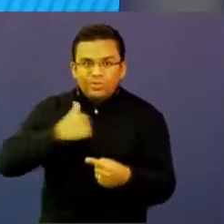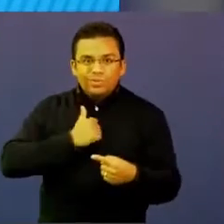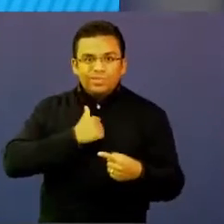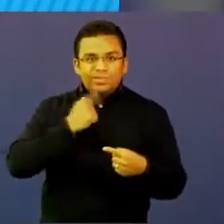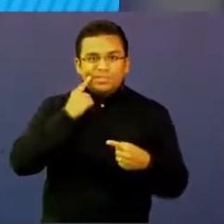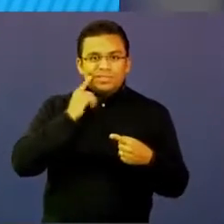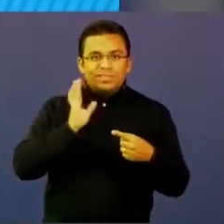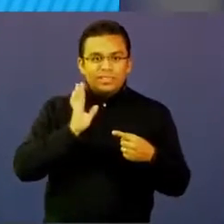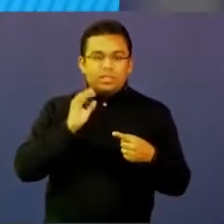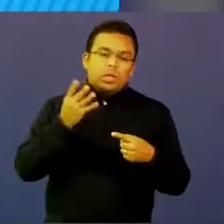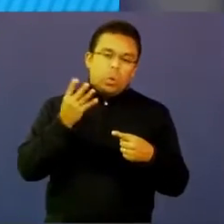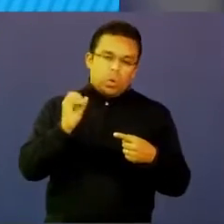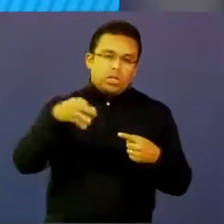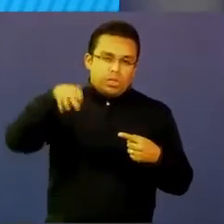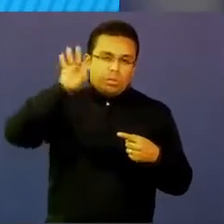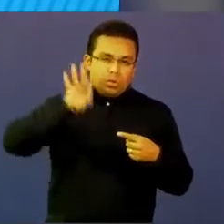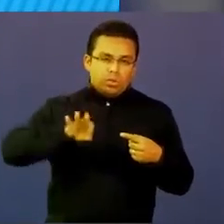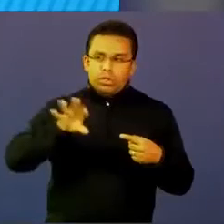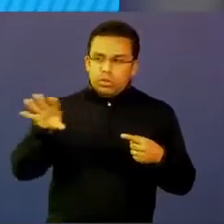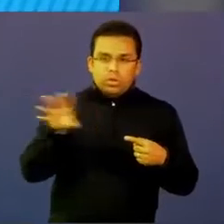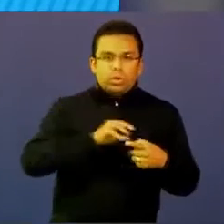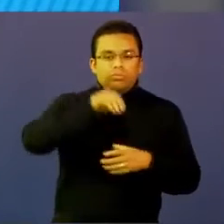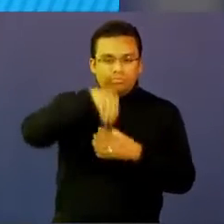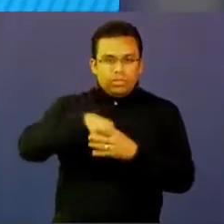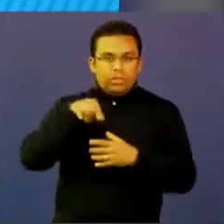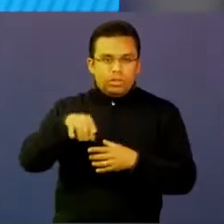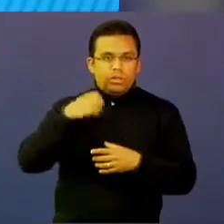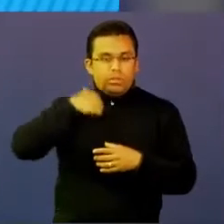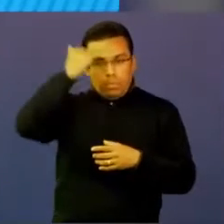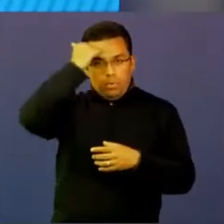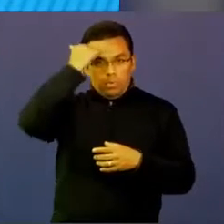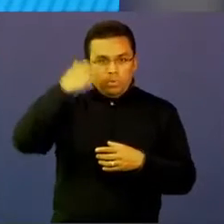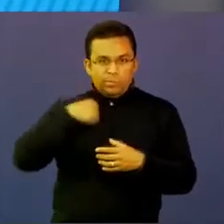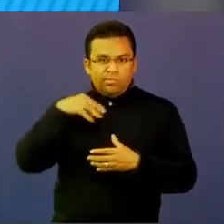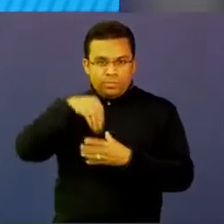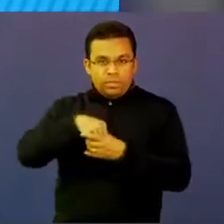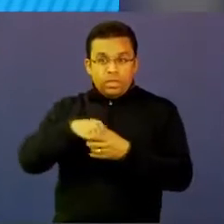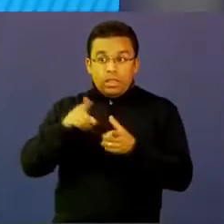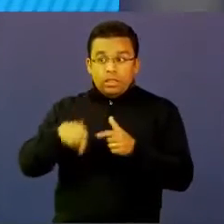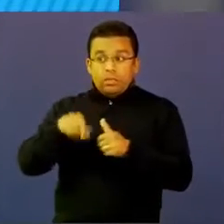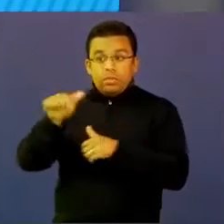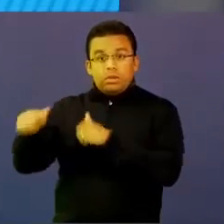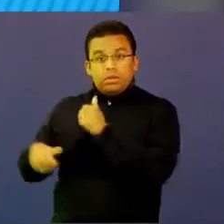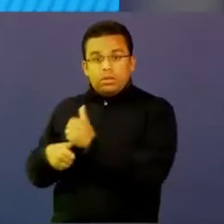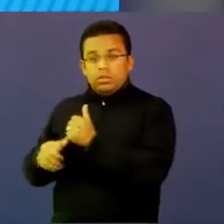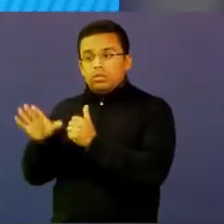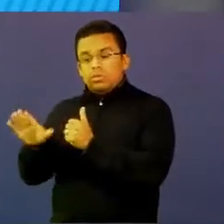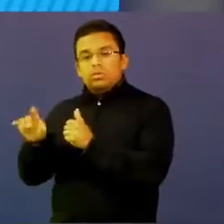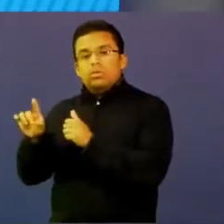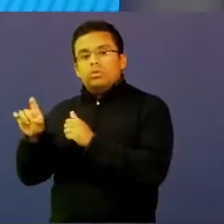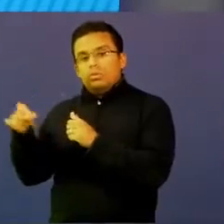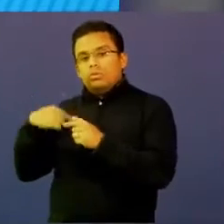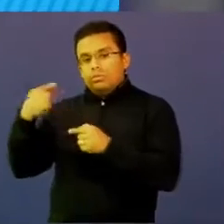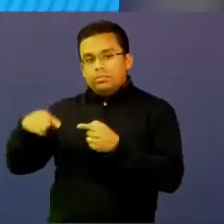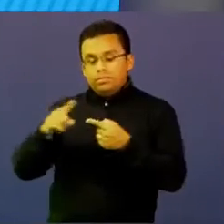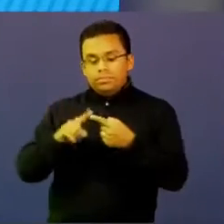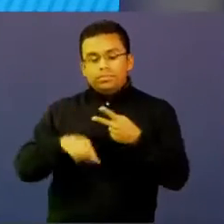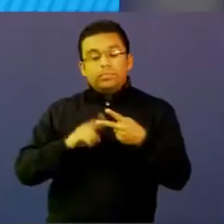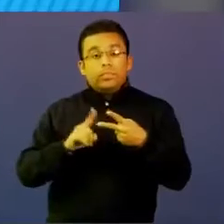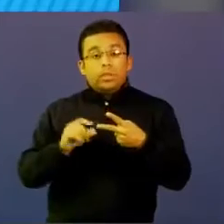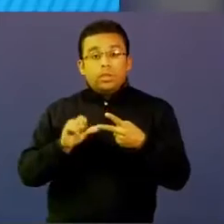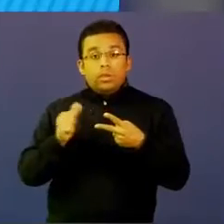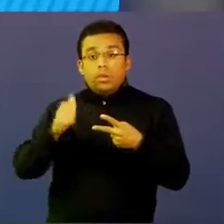40% de los docentes de este país, incluidos los que están haciendo relevo generacional. Un docente que llaman